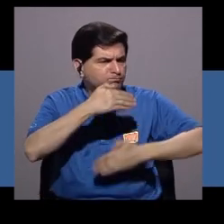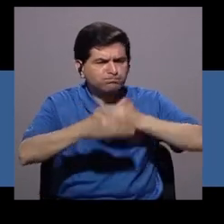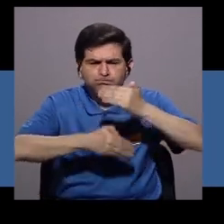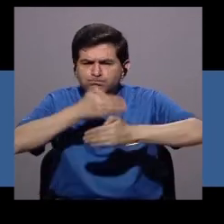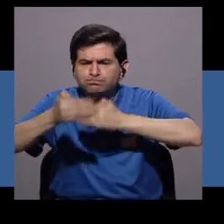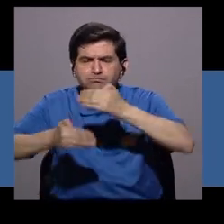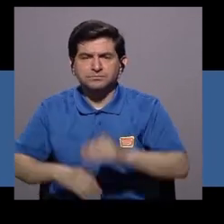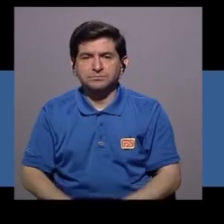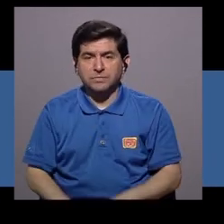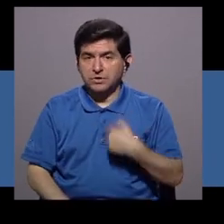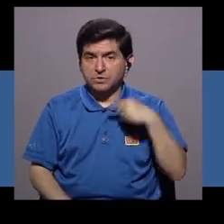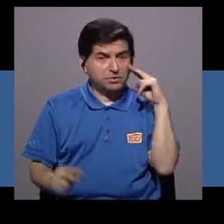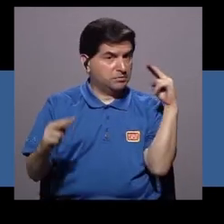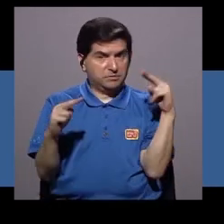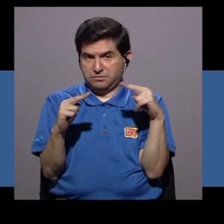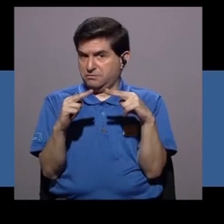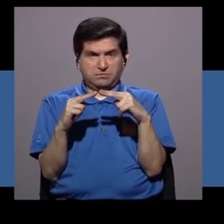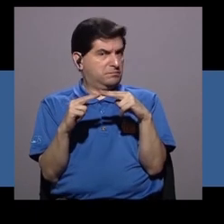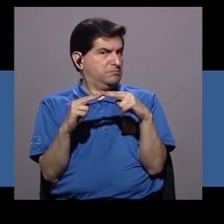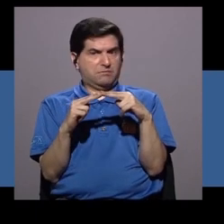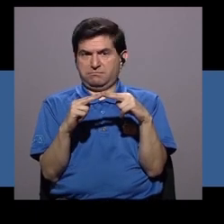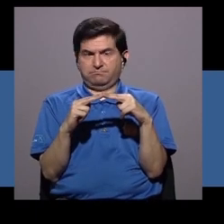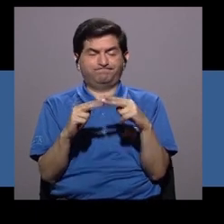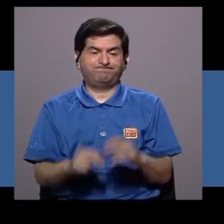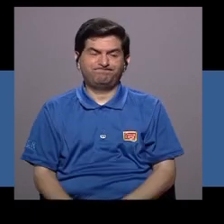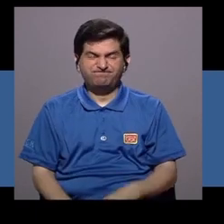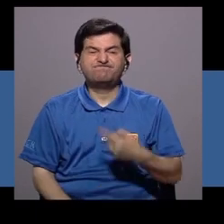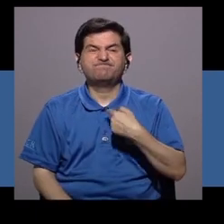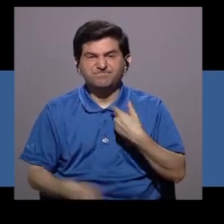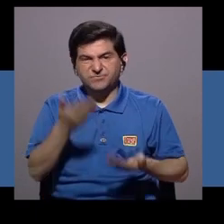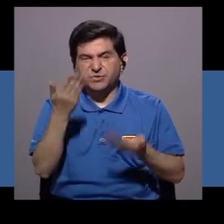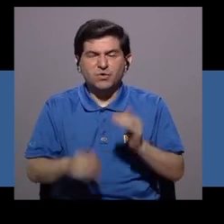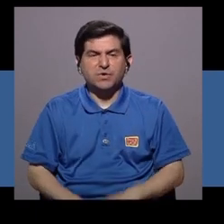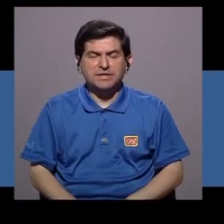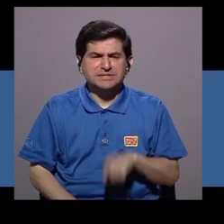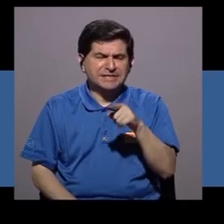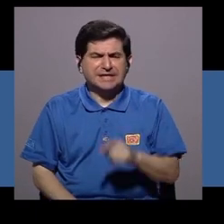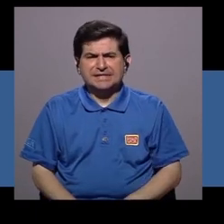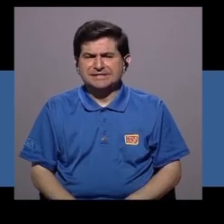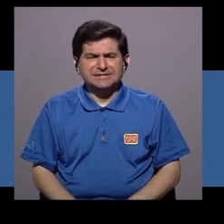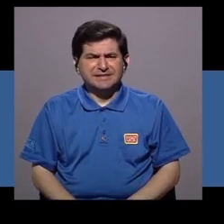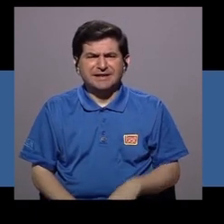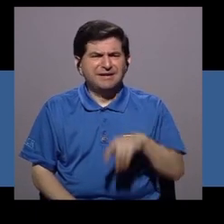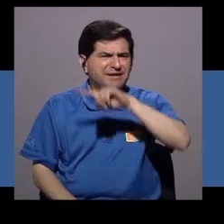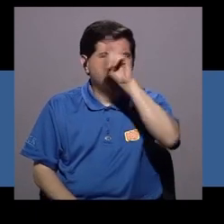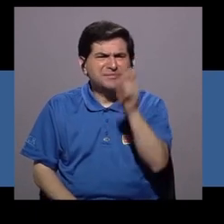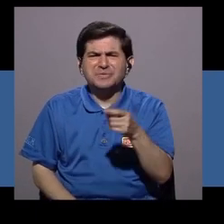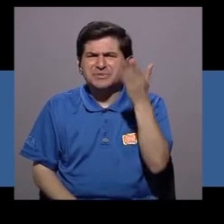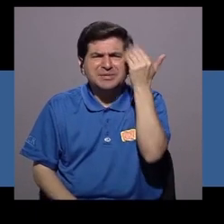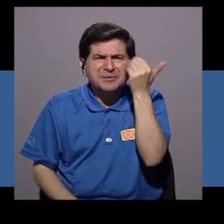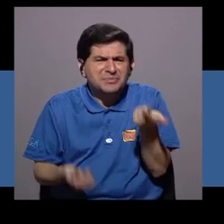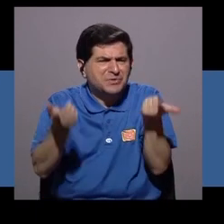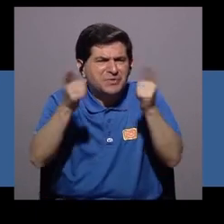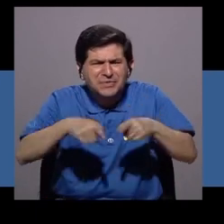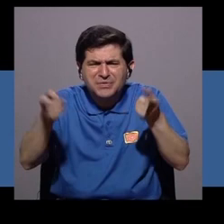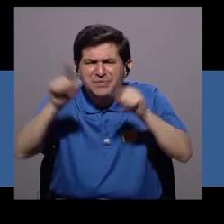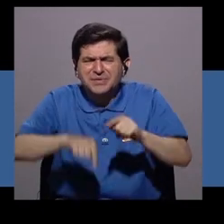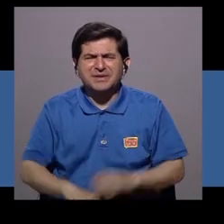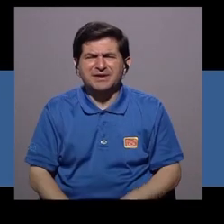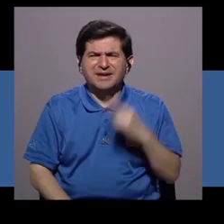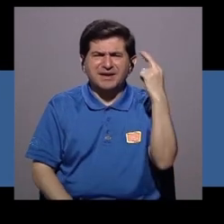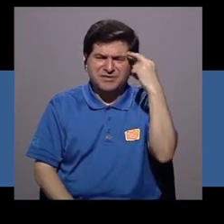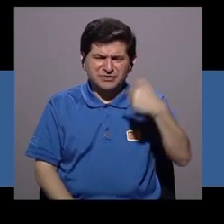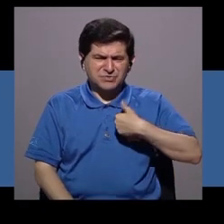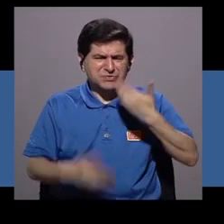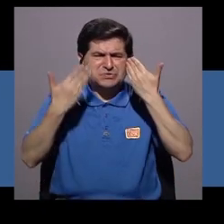me desenvuelvo, y si no lo conozco, pues de alguna manera me voy a desubicar, ¿verdad?, y voy a decir, ¿por me está pasando estos días?, ¿por qué